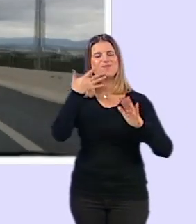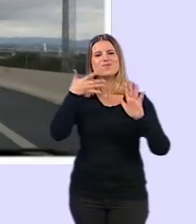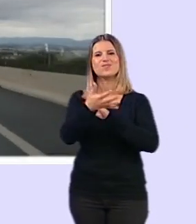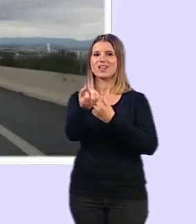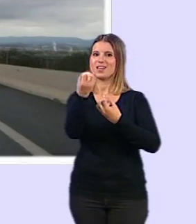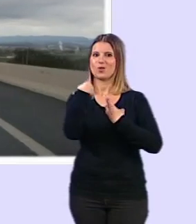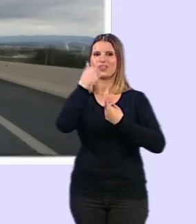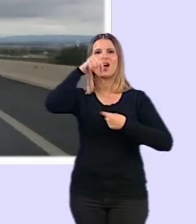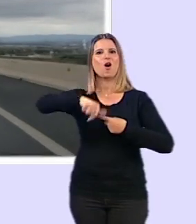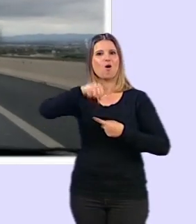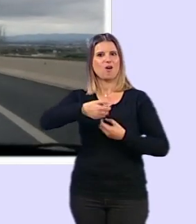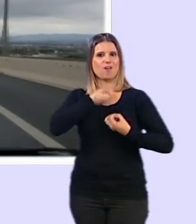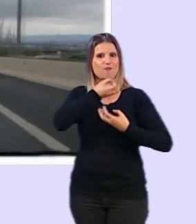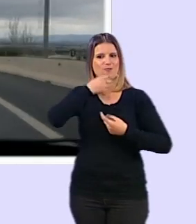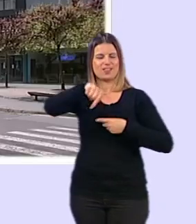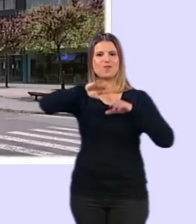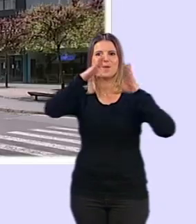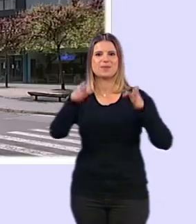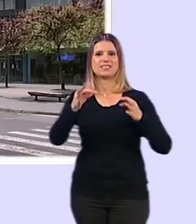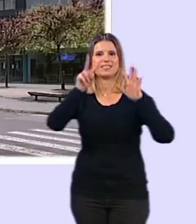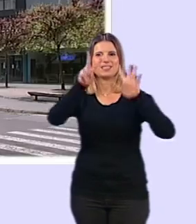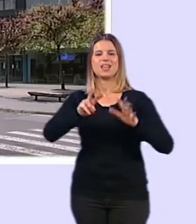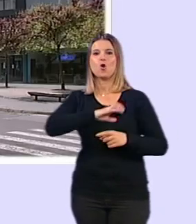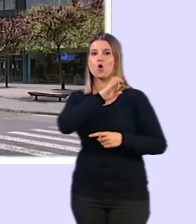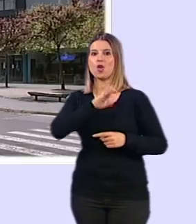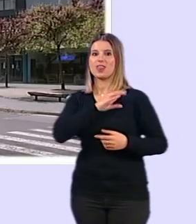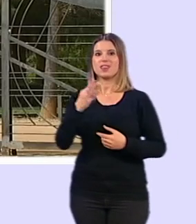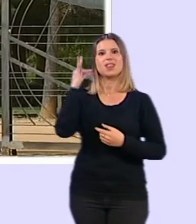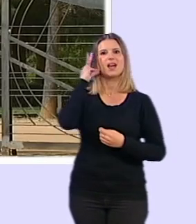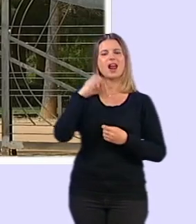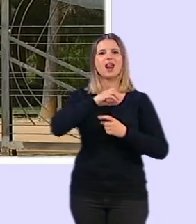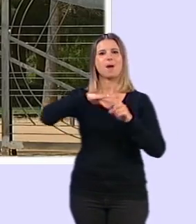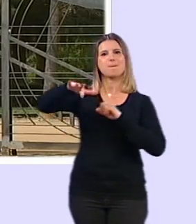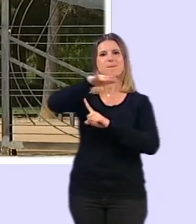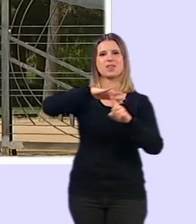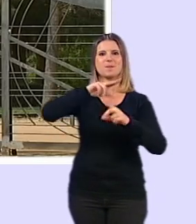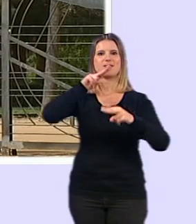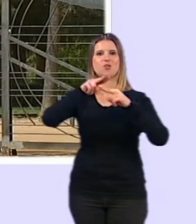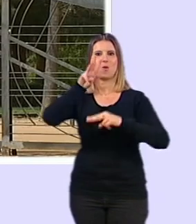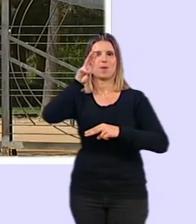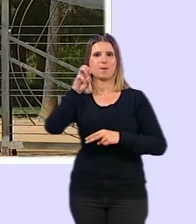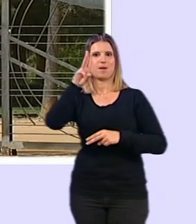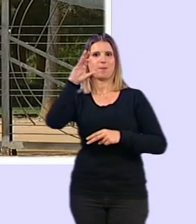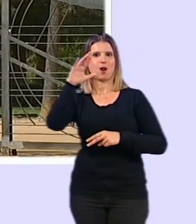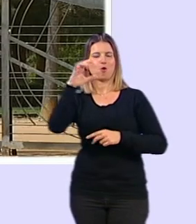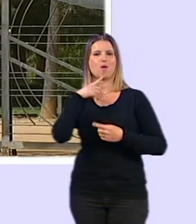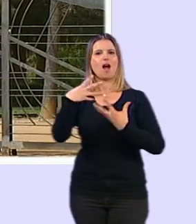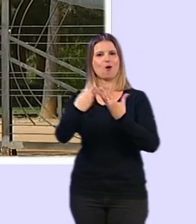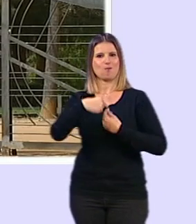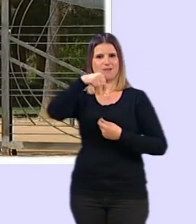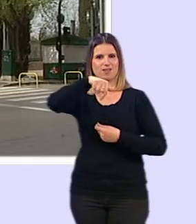a contar hoy en este informativo, en esta mesa de TG7 Noticias, la concejala de Medio Ambiente, Pepa Rubia, que nos acompañará en plato.